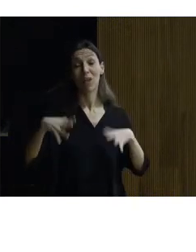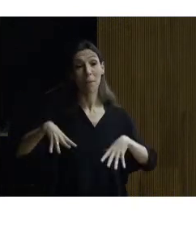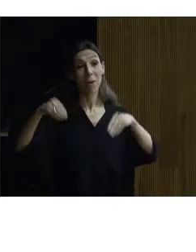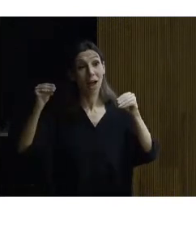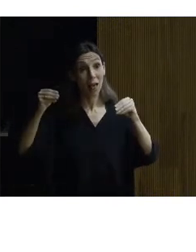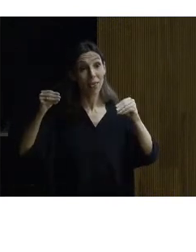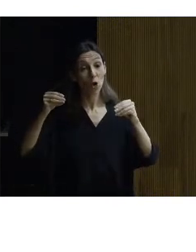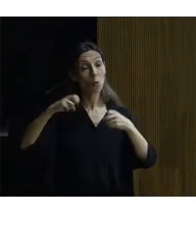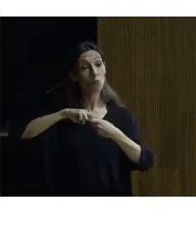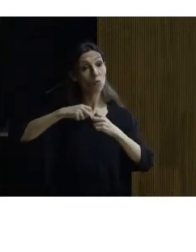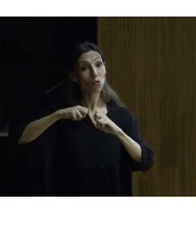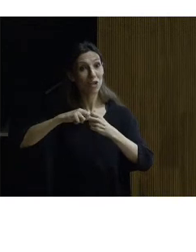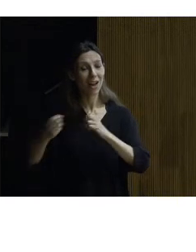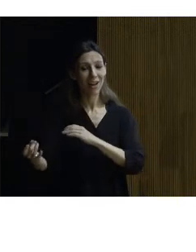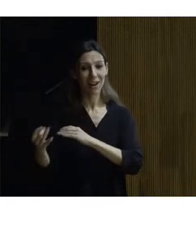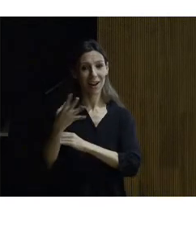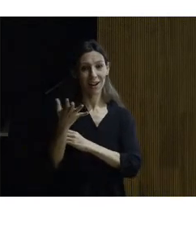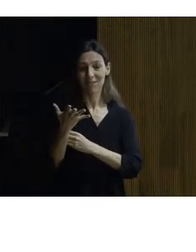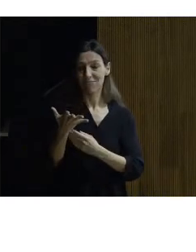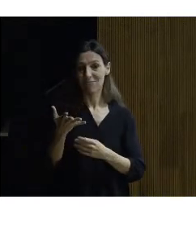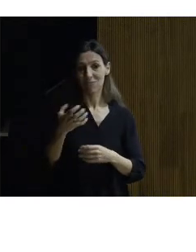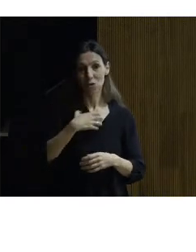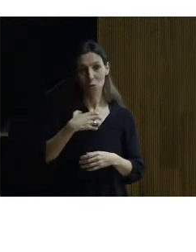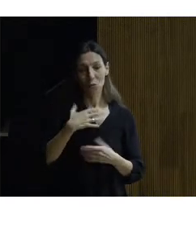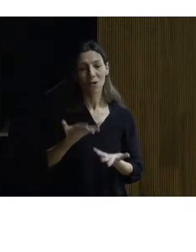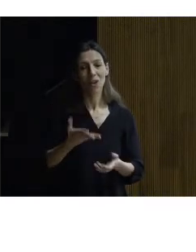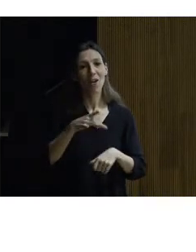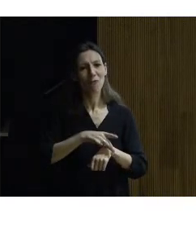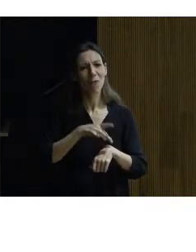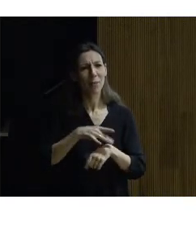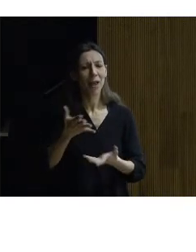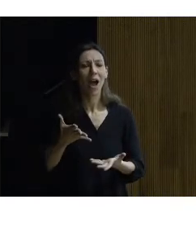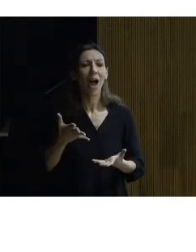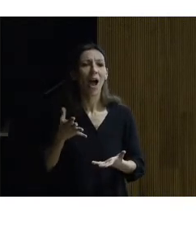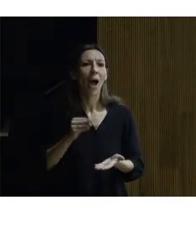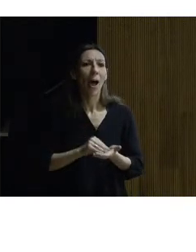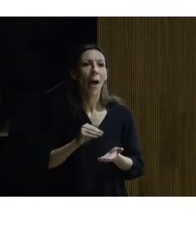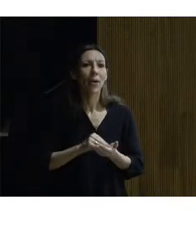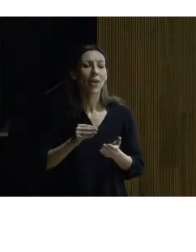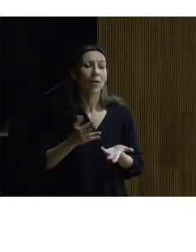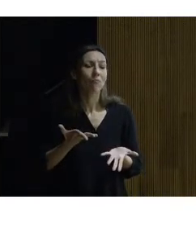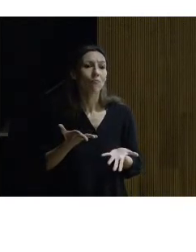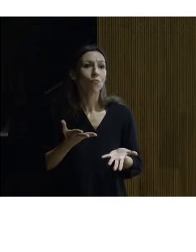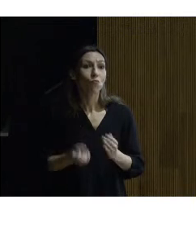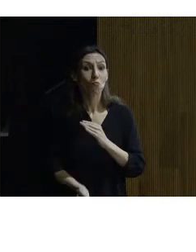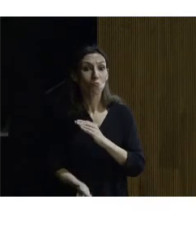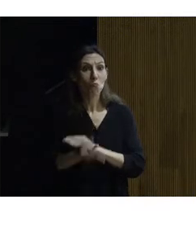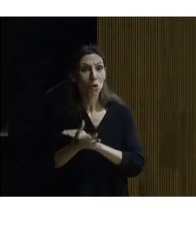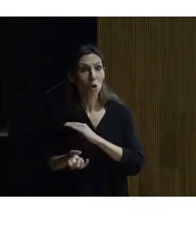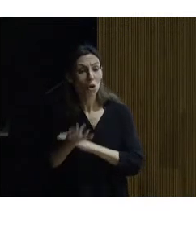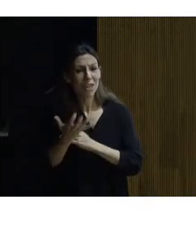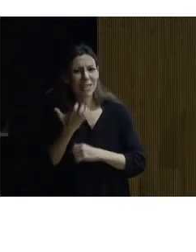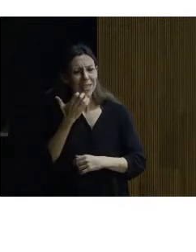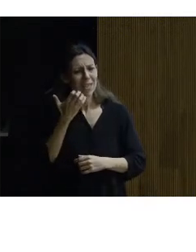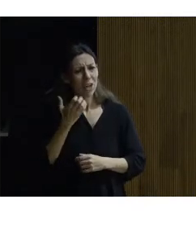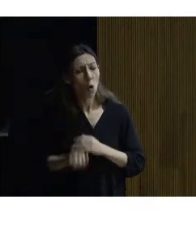la gota se manifiesta en brotes y cuando el brote se produce de forma muy aguda se